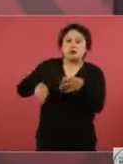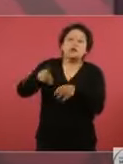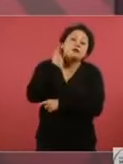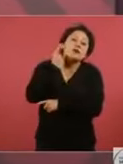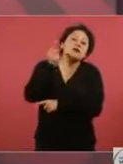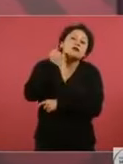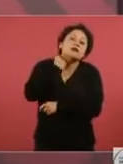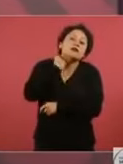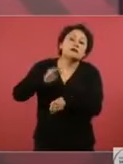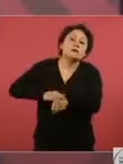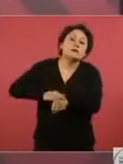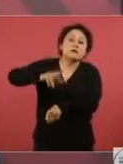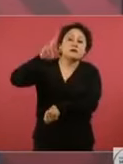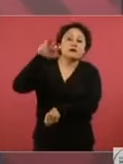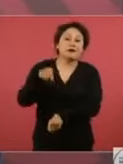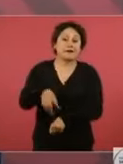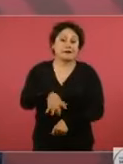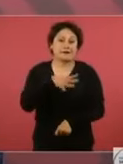Bueno, falta,